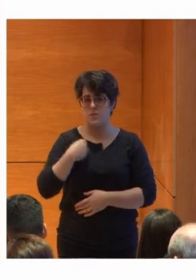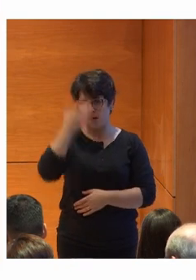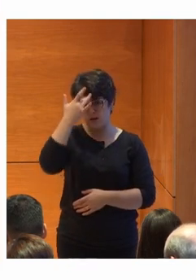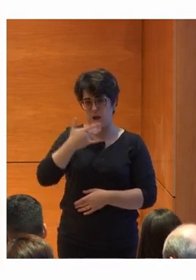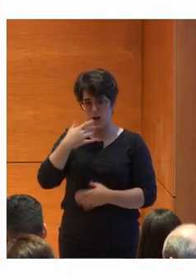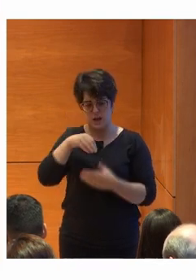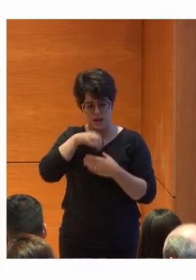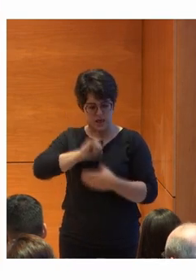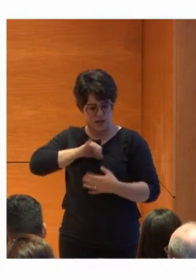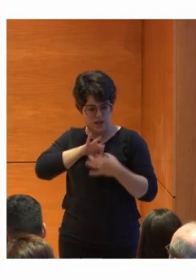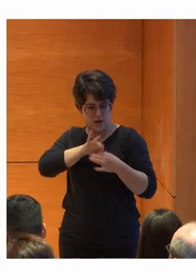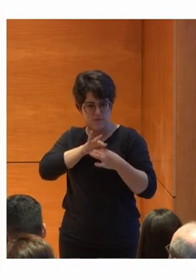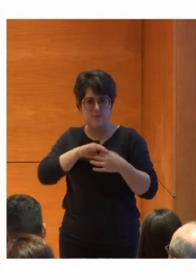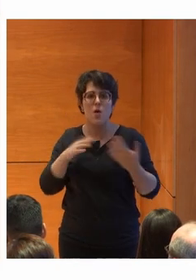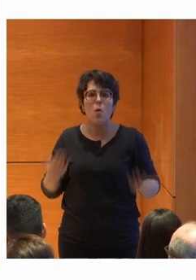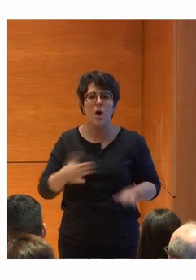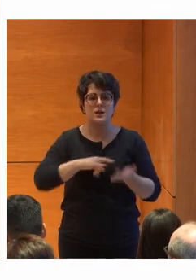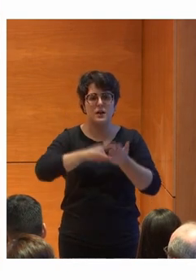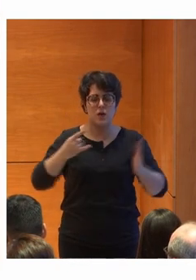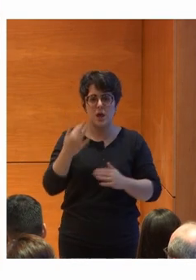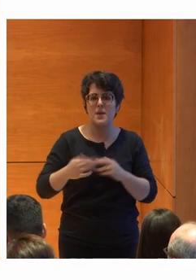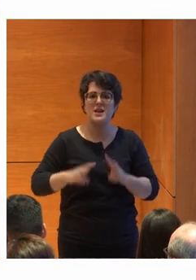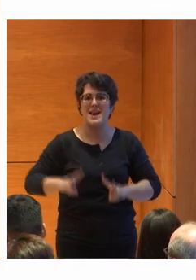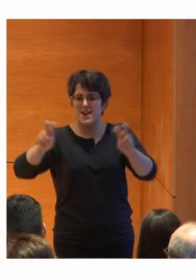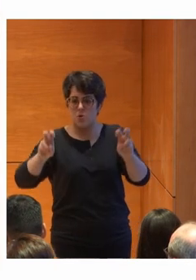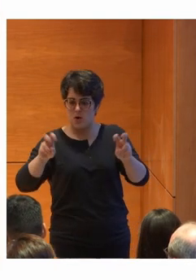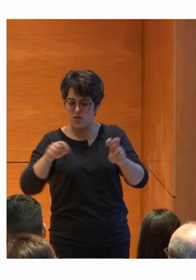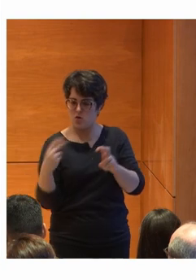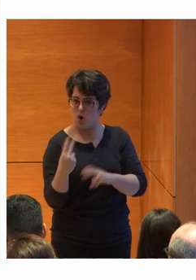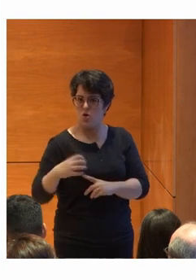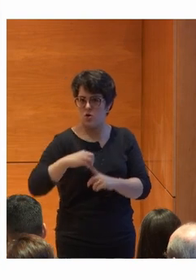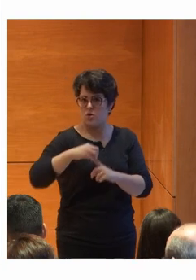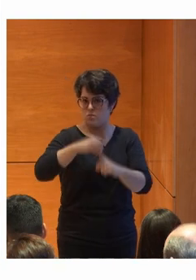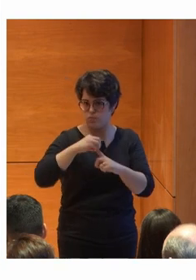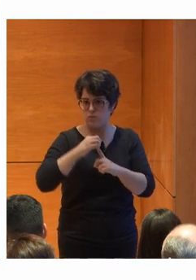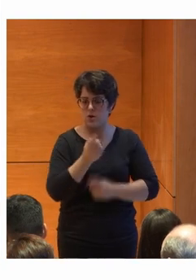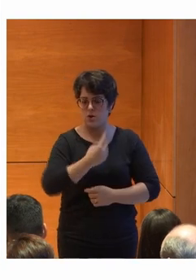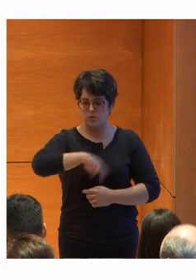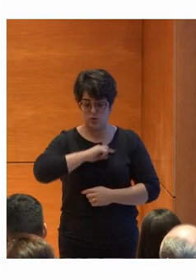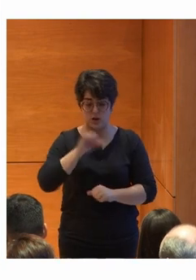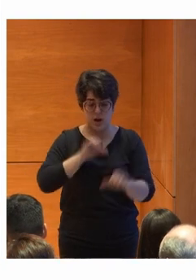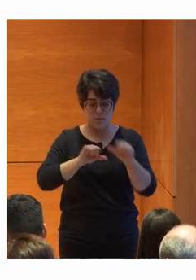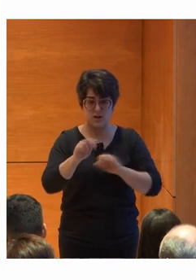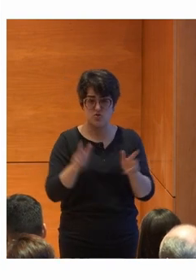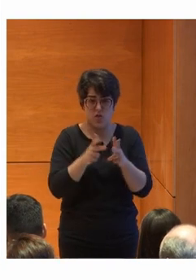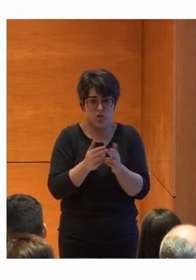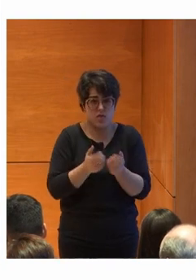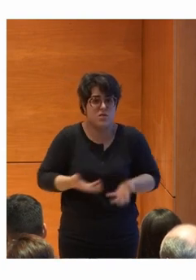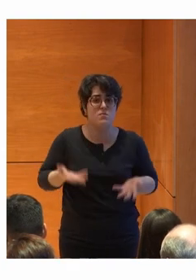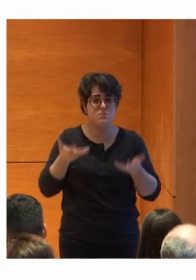nuestro ADN lo que es la tecnología y la innovación. Esa es nuestra fortaleza y desde donde queremos ayudar a la sociedad.